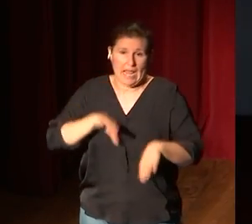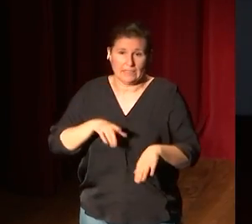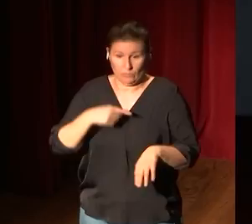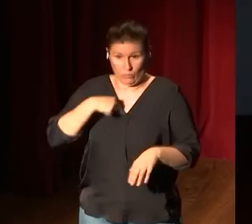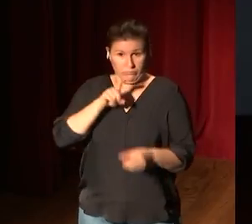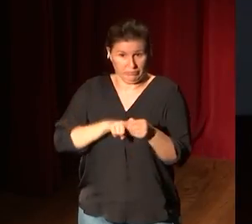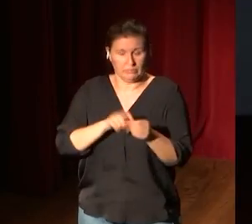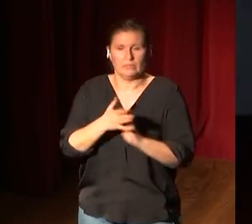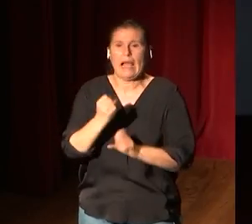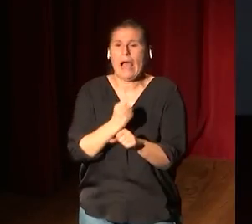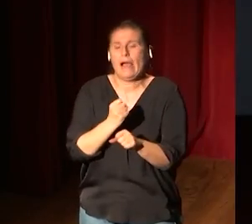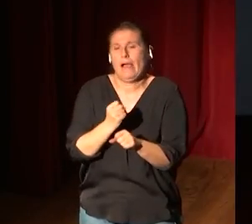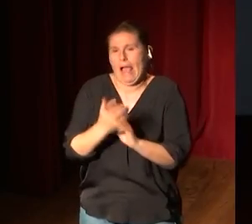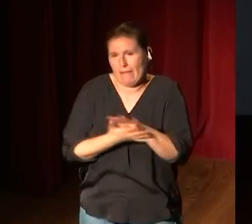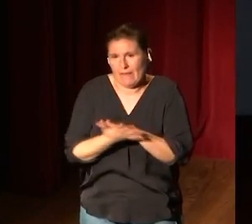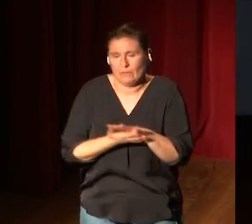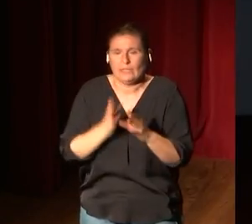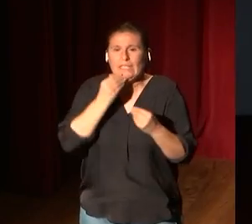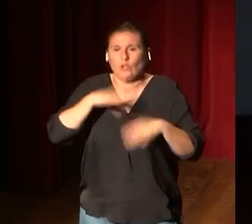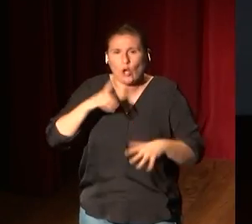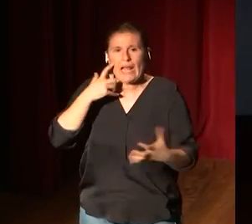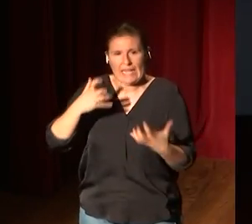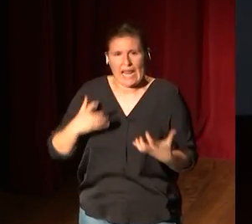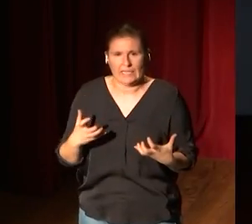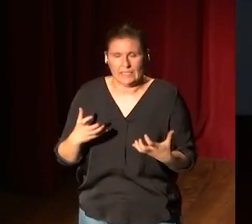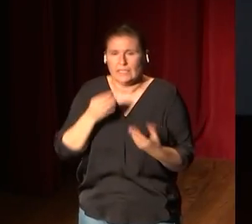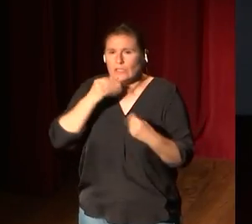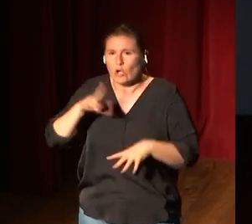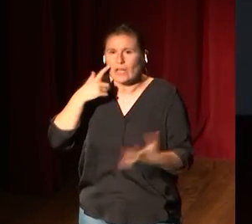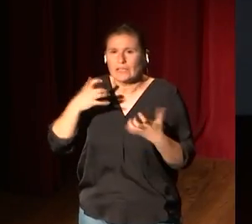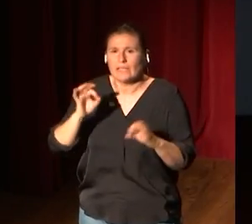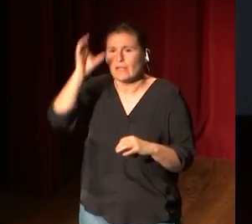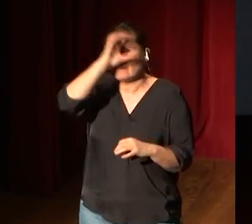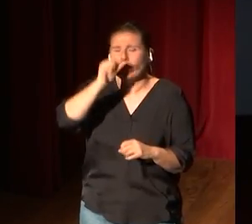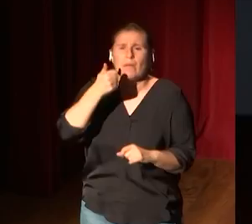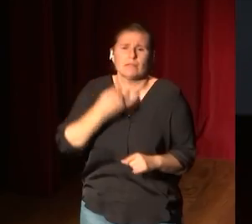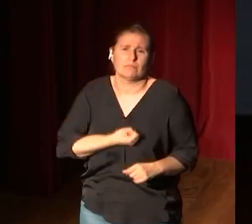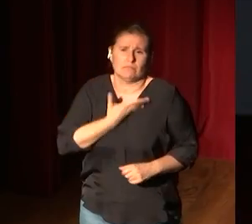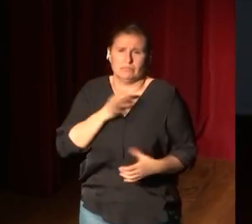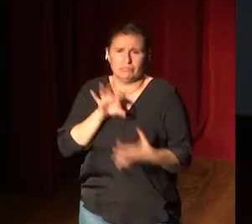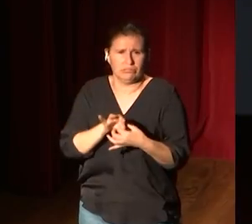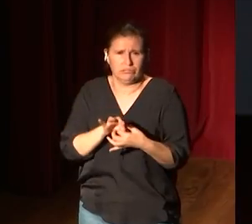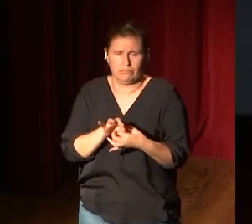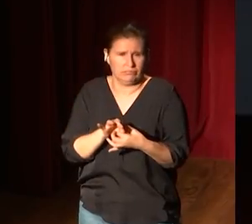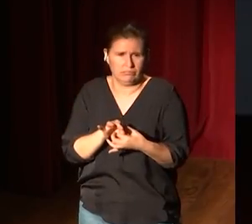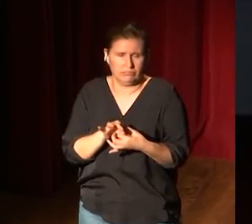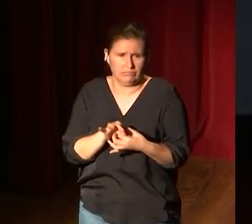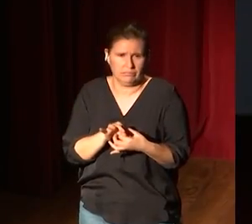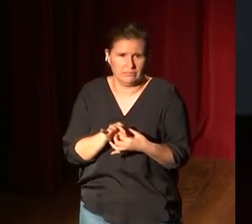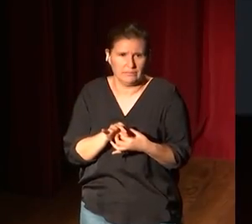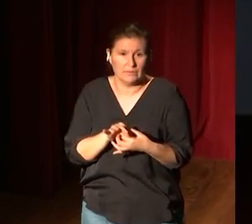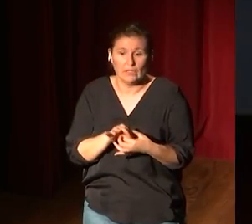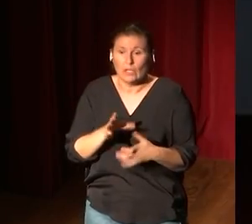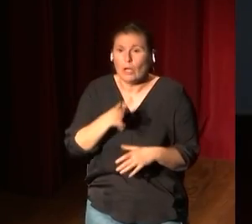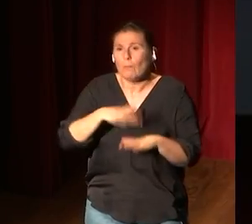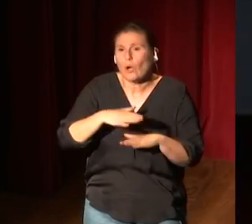hablamos de la historia de la obra, de la historia del arte. La historia del arte es la ciencia más romántica posible. ¿Por qué? Porque